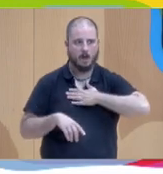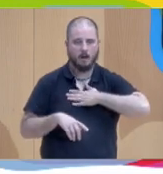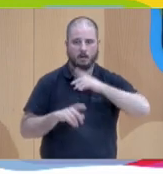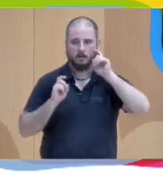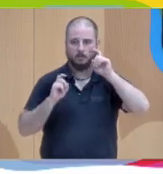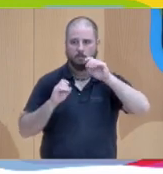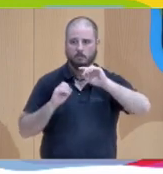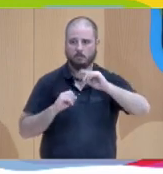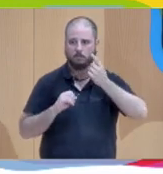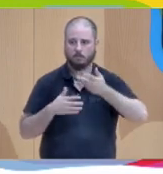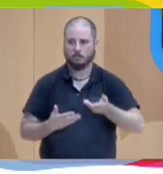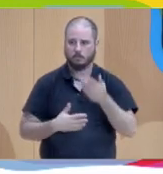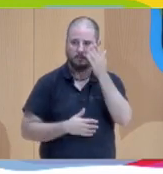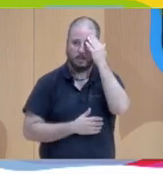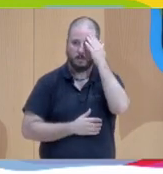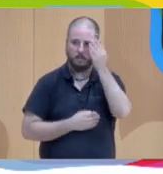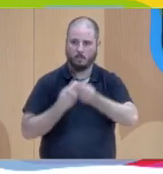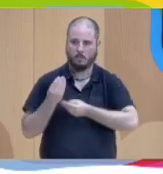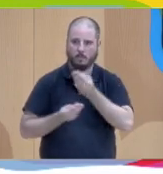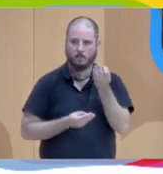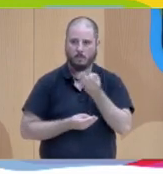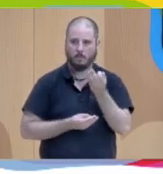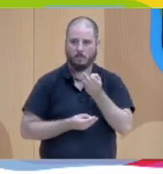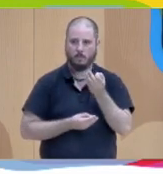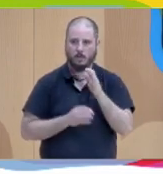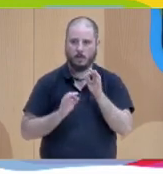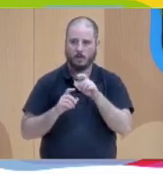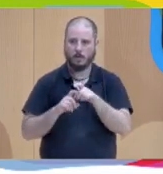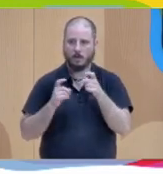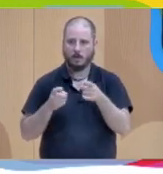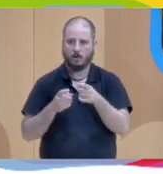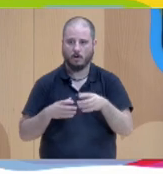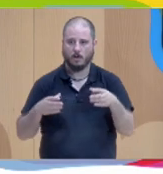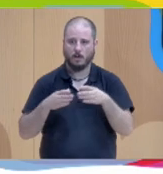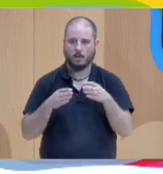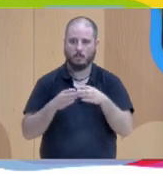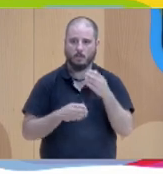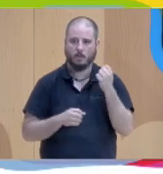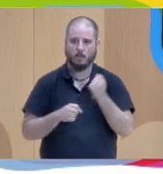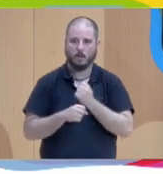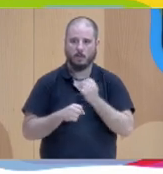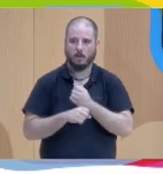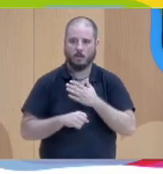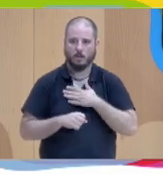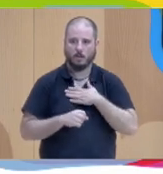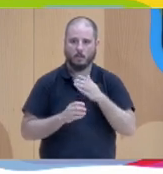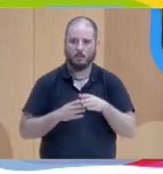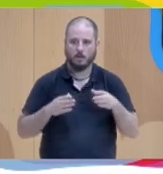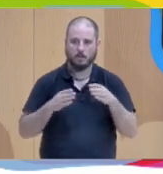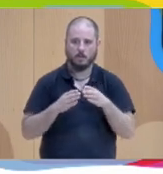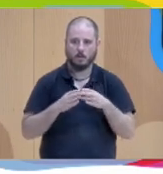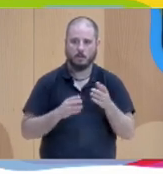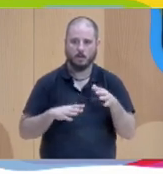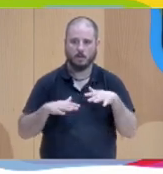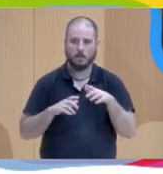lo principal que he hecho ha sido en reuniones de equipos de trabajo con mis propios equipos y en reuniones de